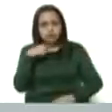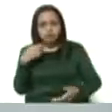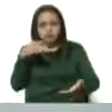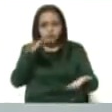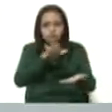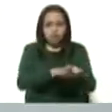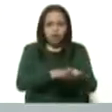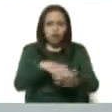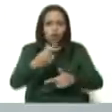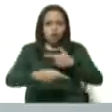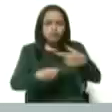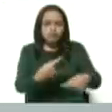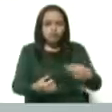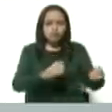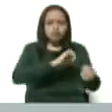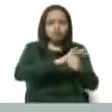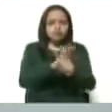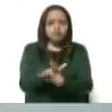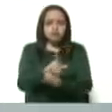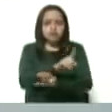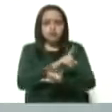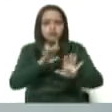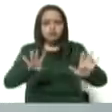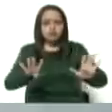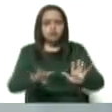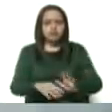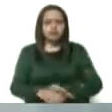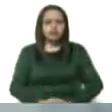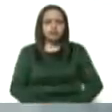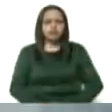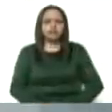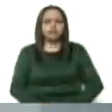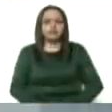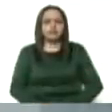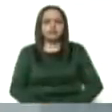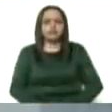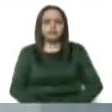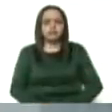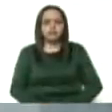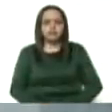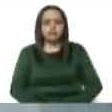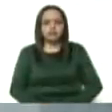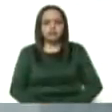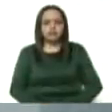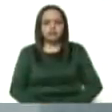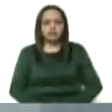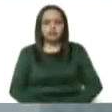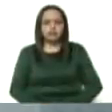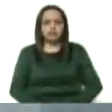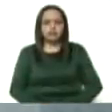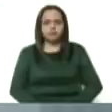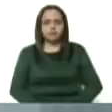caído víctima que sucumbió a los efectos letales del COVID-19.